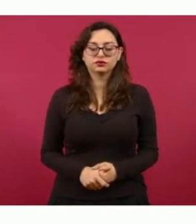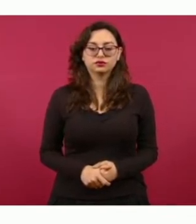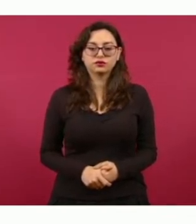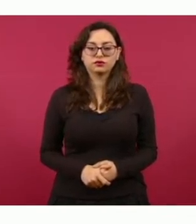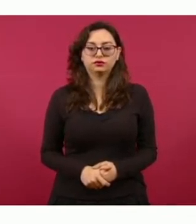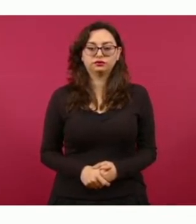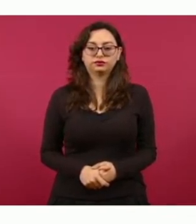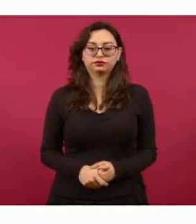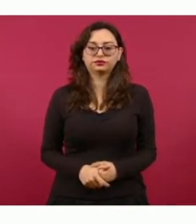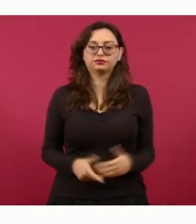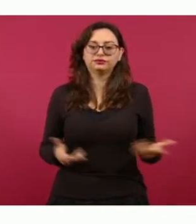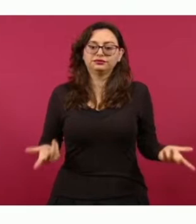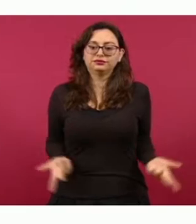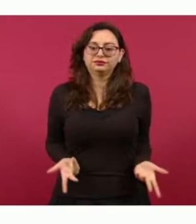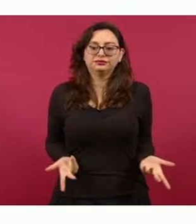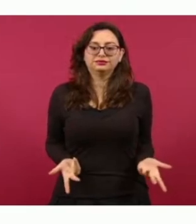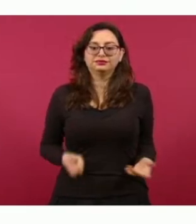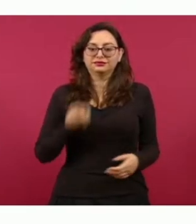¿cuándo íbamos a ver esto?